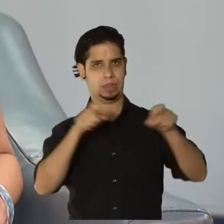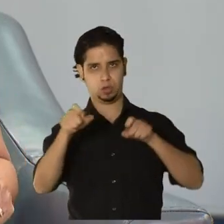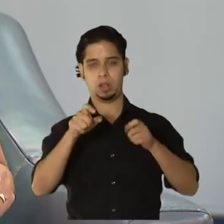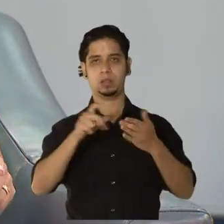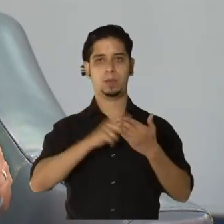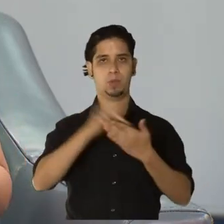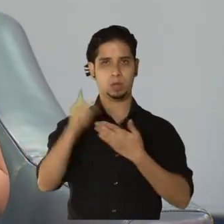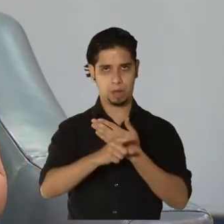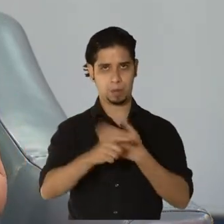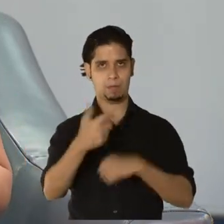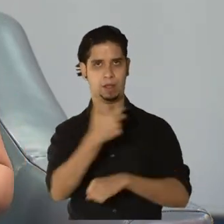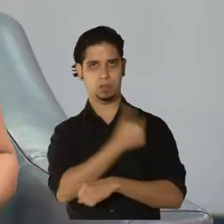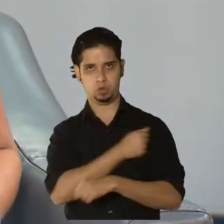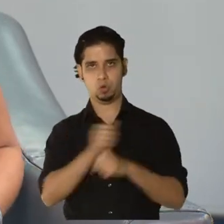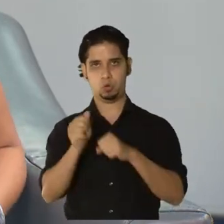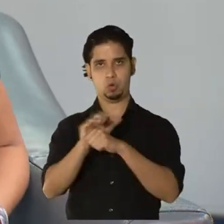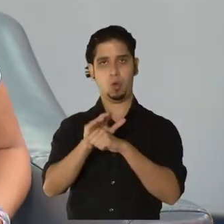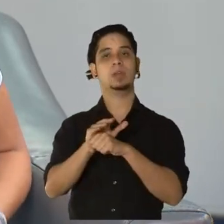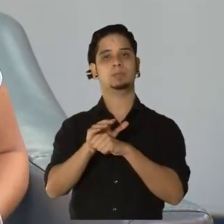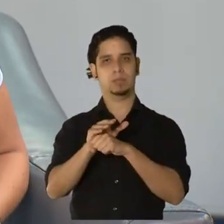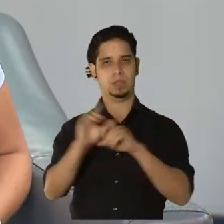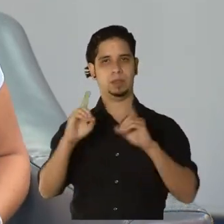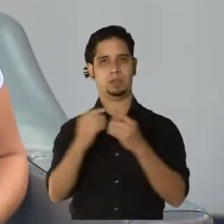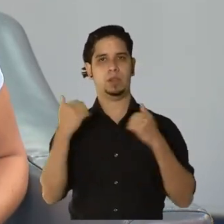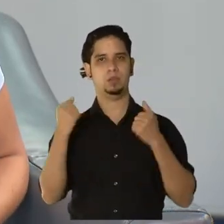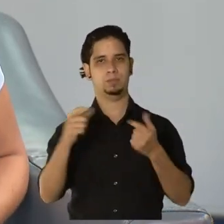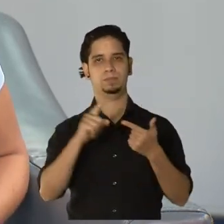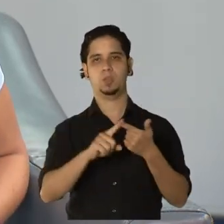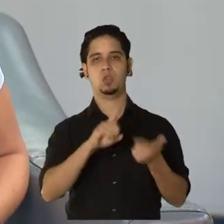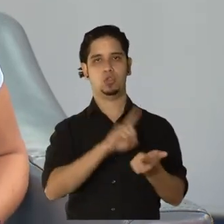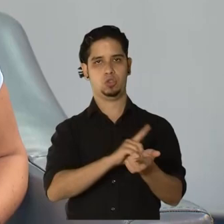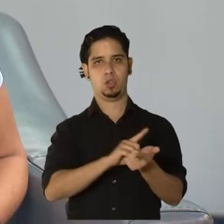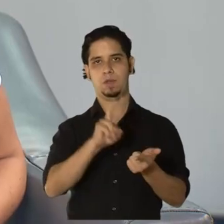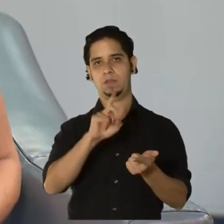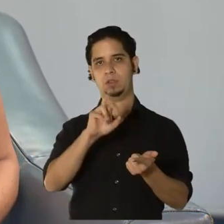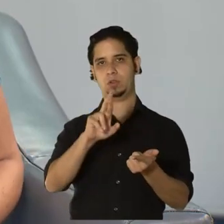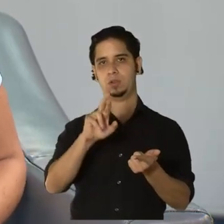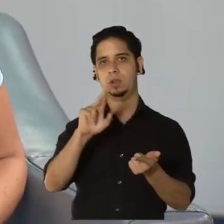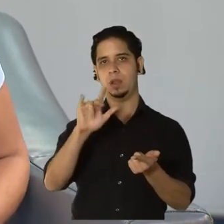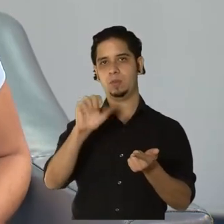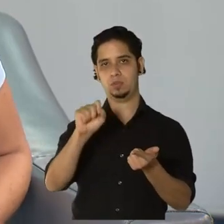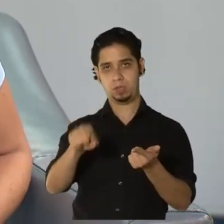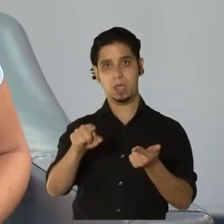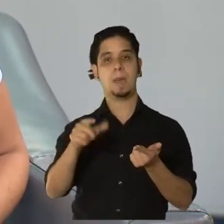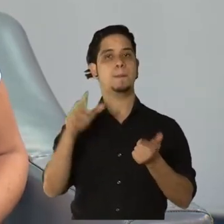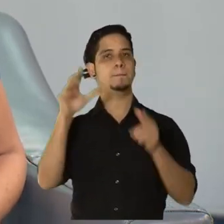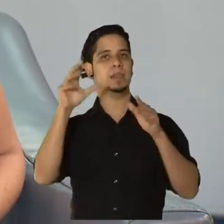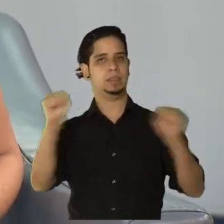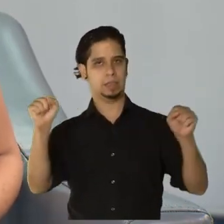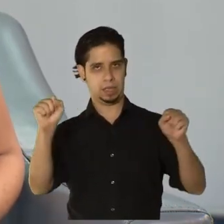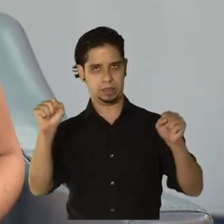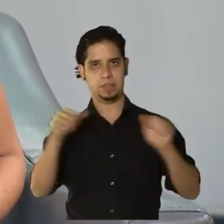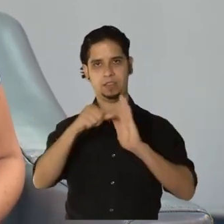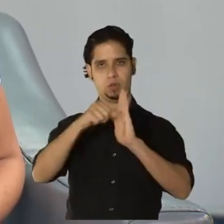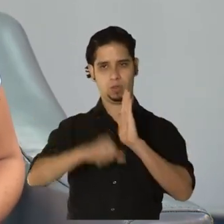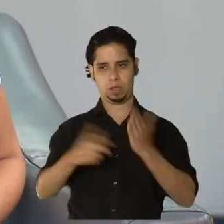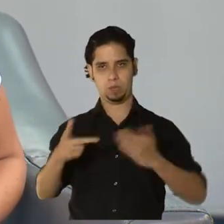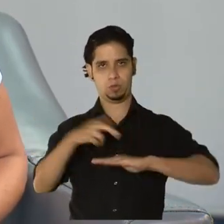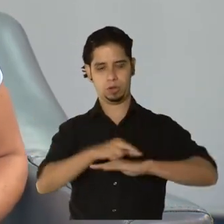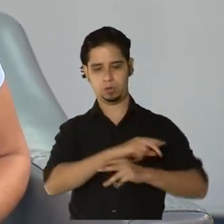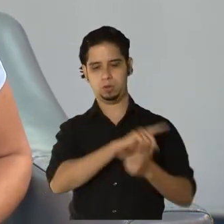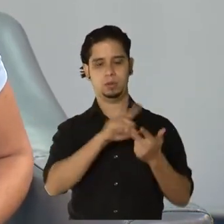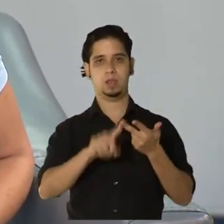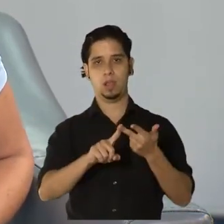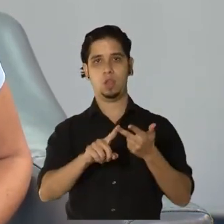de vacunación COVID del Departamento de Salud, al doctor Víctor Ramos, presidente del Colegio de Médicos Cirujanos de Puerto Rico,